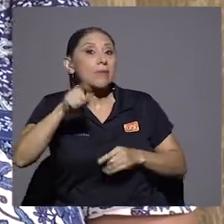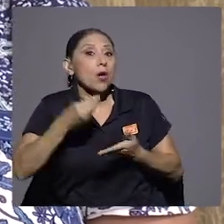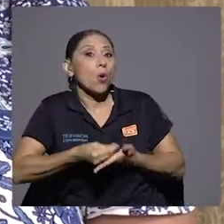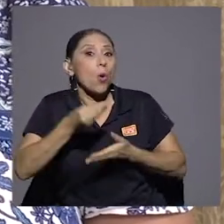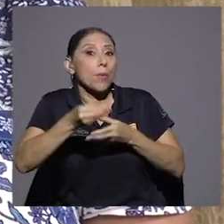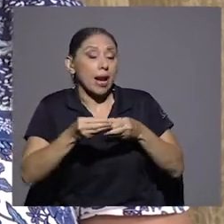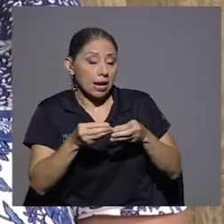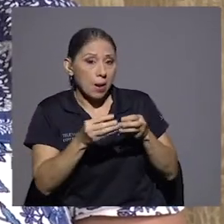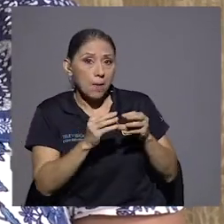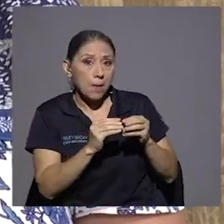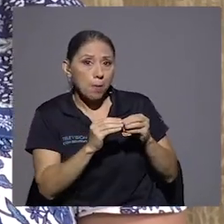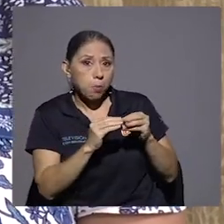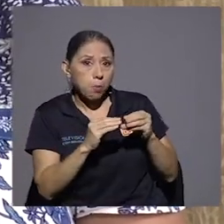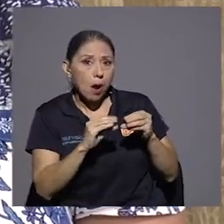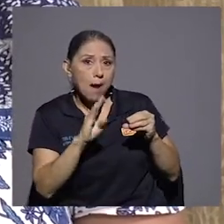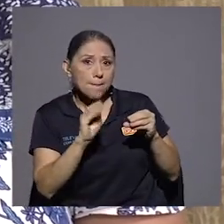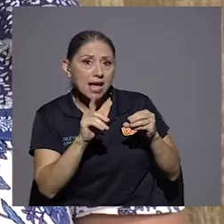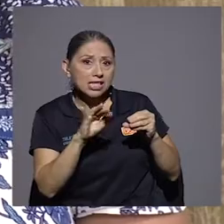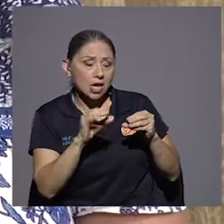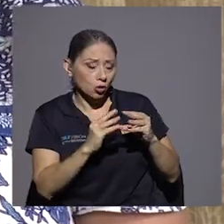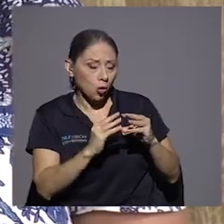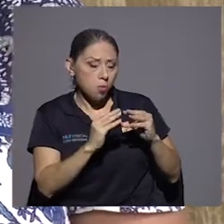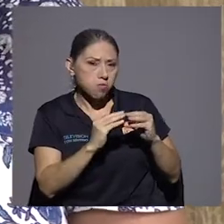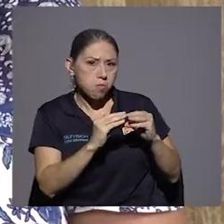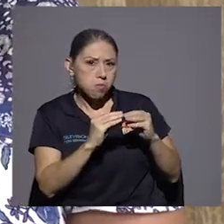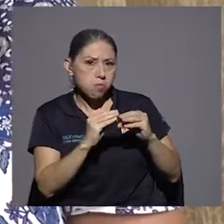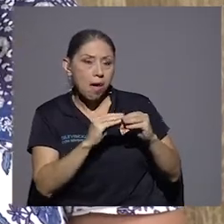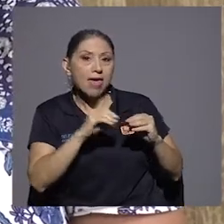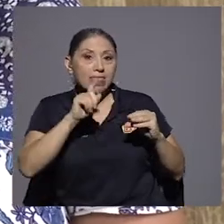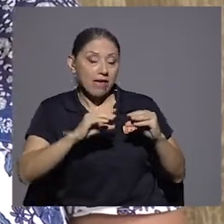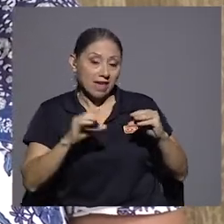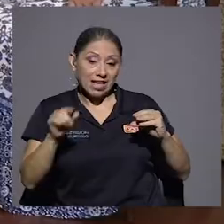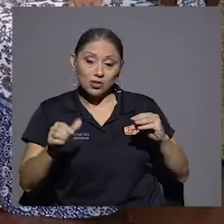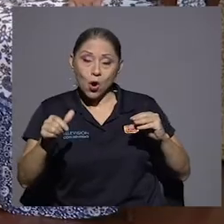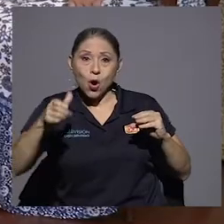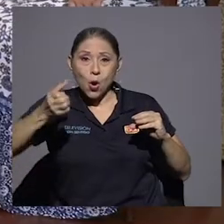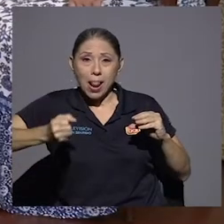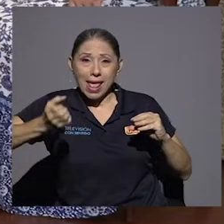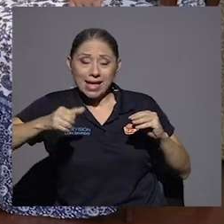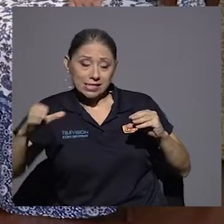cestos y dejarlos fermentar con la leche entera. Así es. Tenía que hacerse con leche entera.